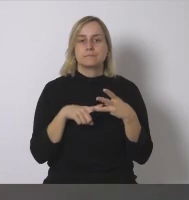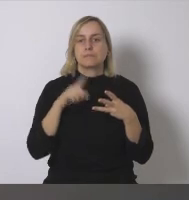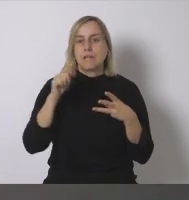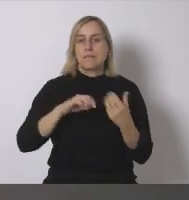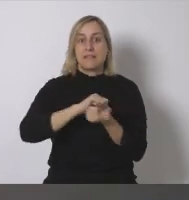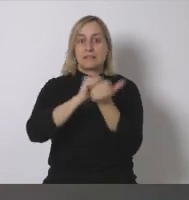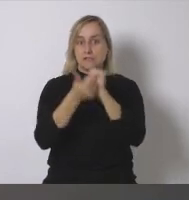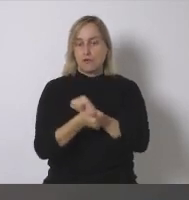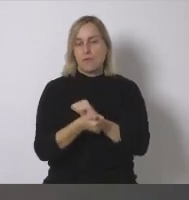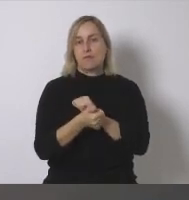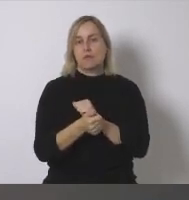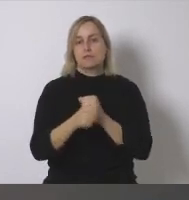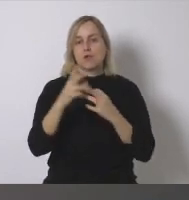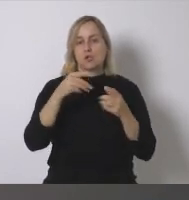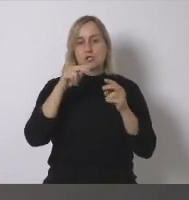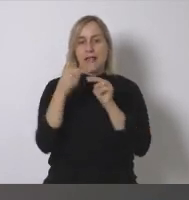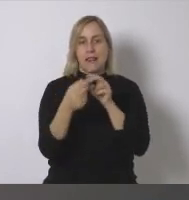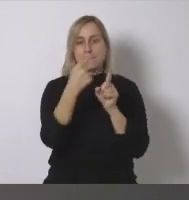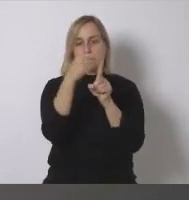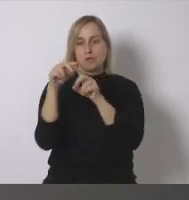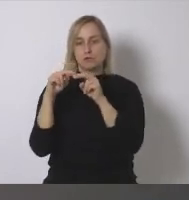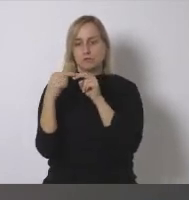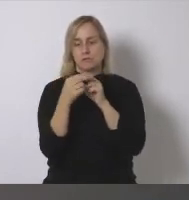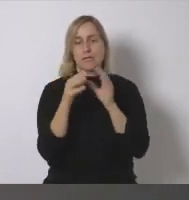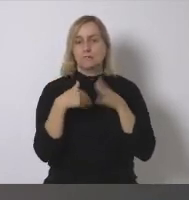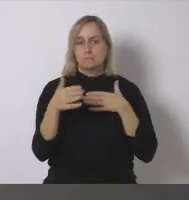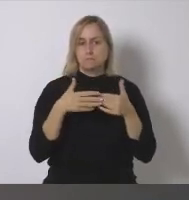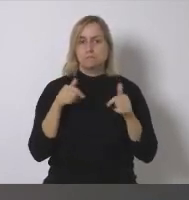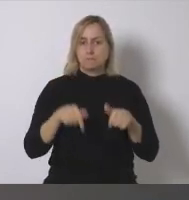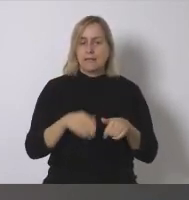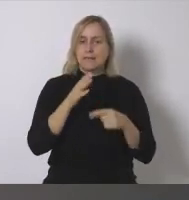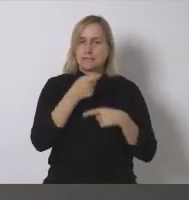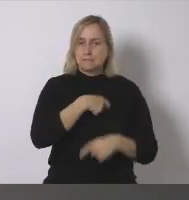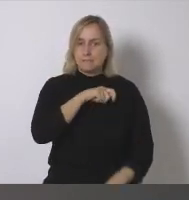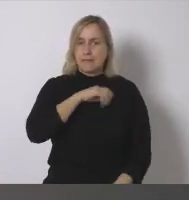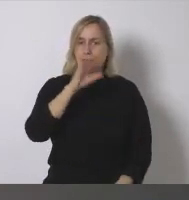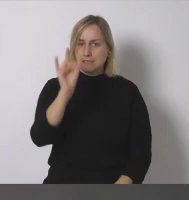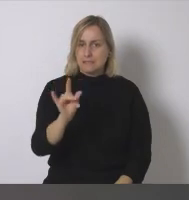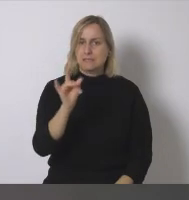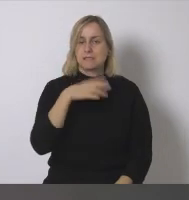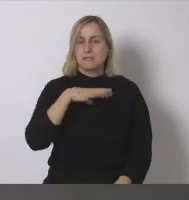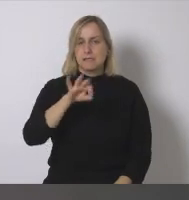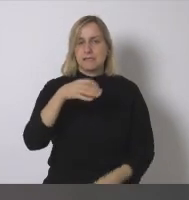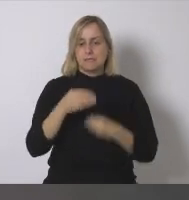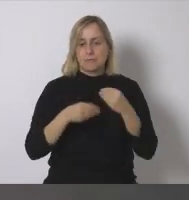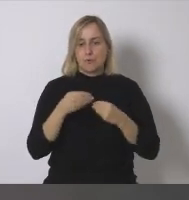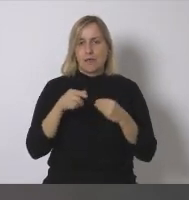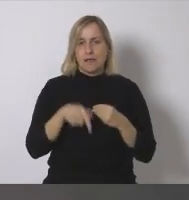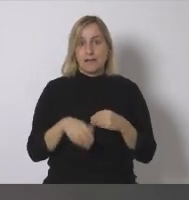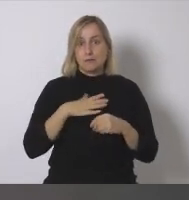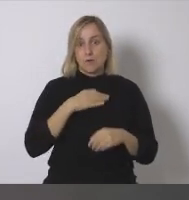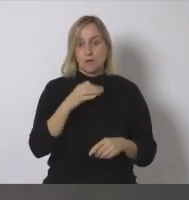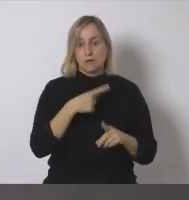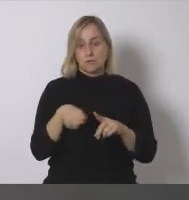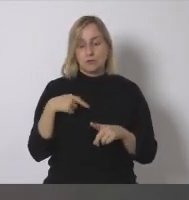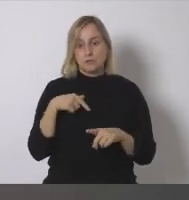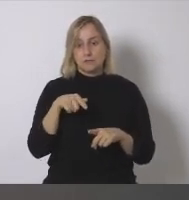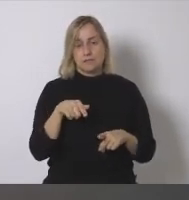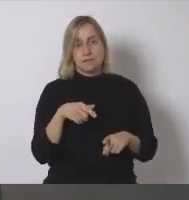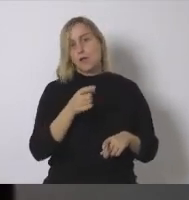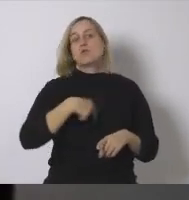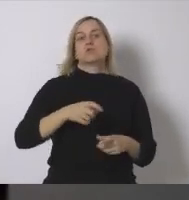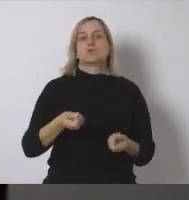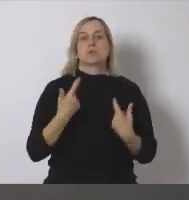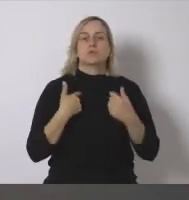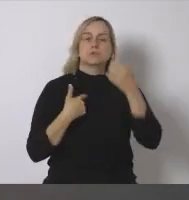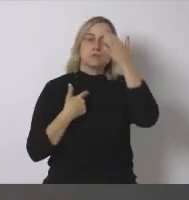transformadores y de otros elementos que sí que se fabrican en España y que sí que se estarían produciendo aquí y eso la verdad es una cosa de que a nosotros